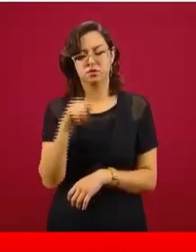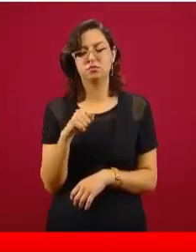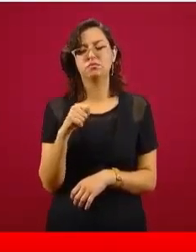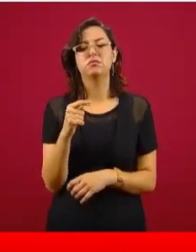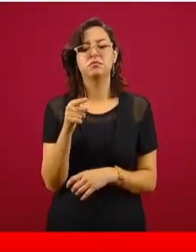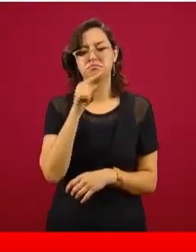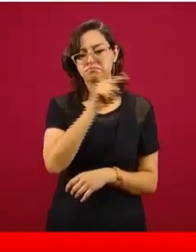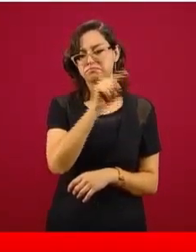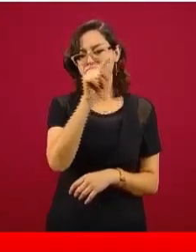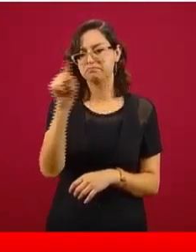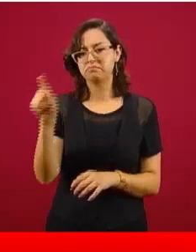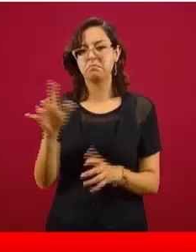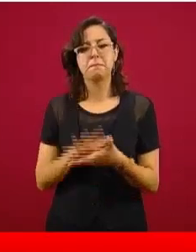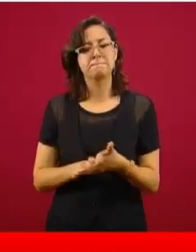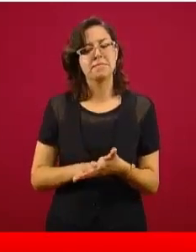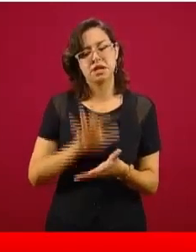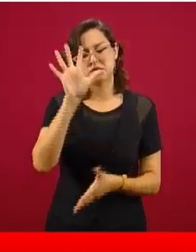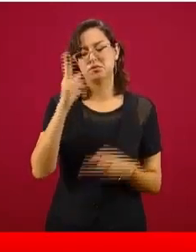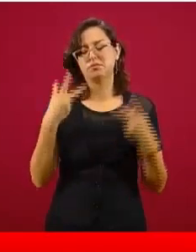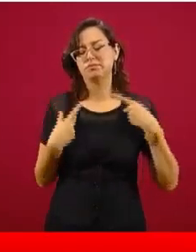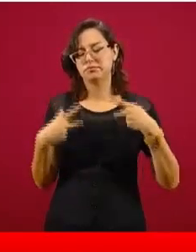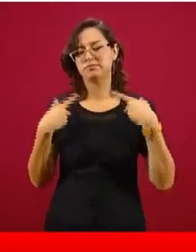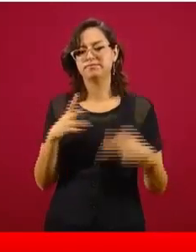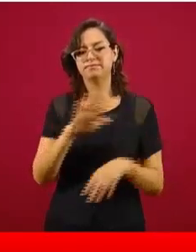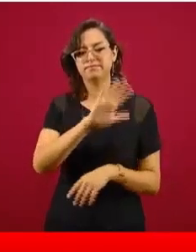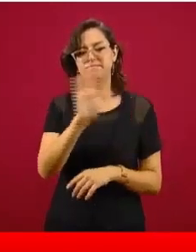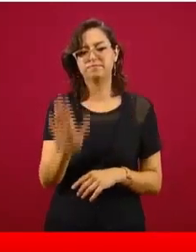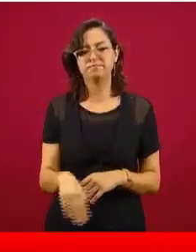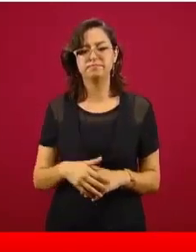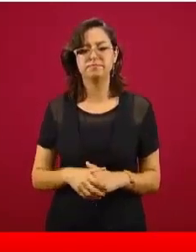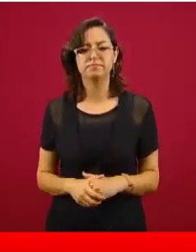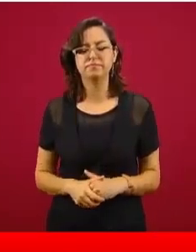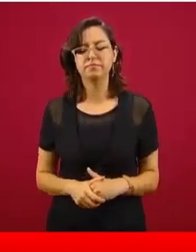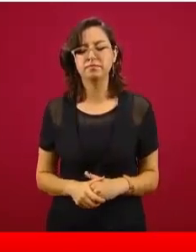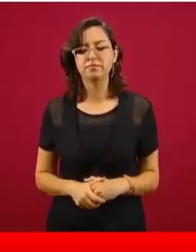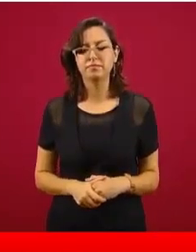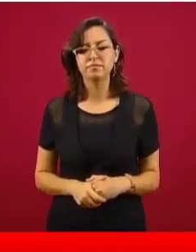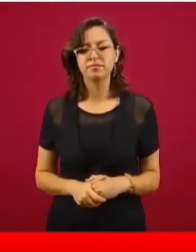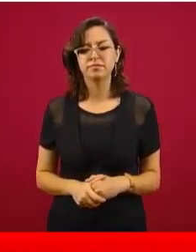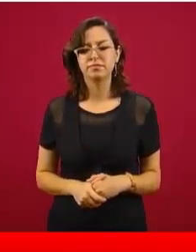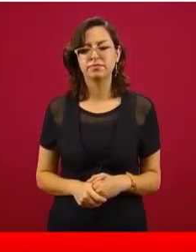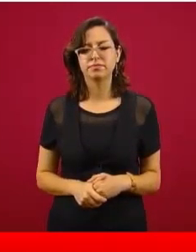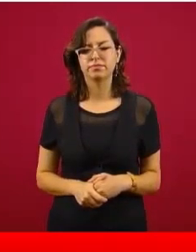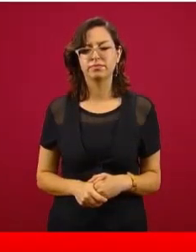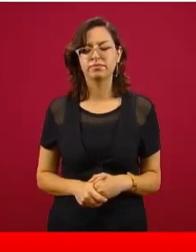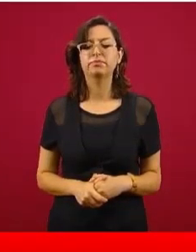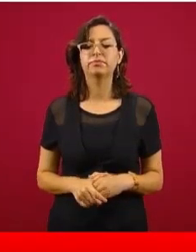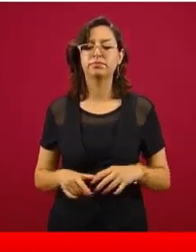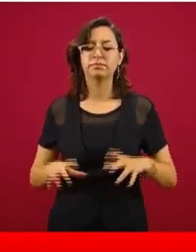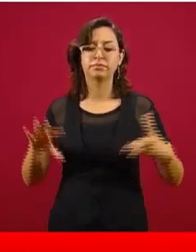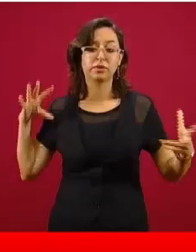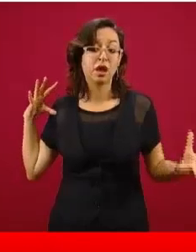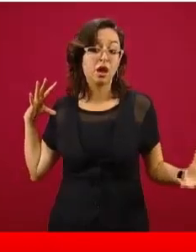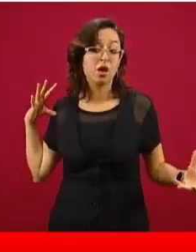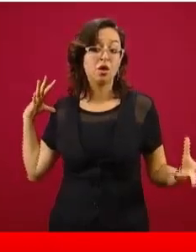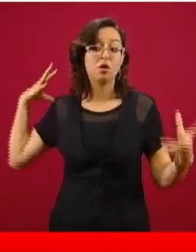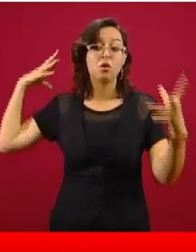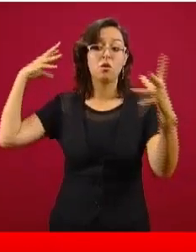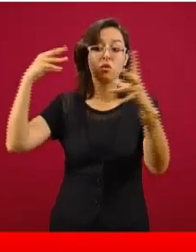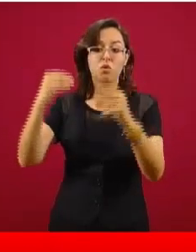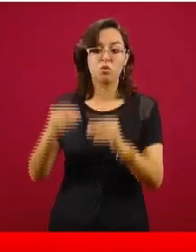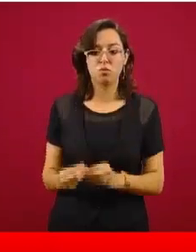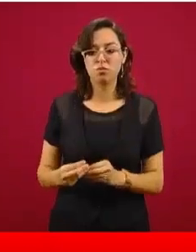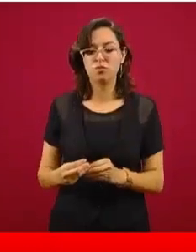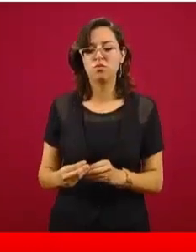donde ha existido la mayor cantidad de defunciones. La siguiente. En forma acumulada, los casos acumulados,